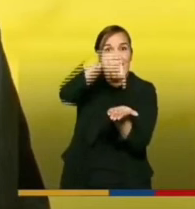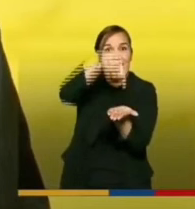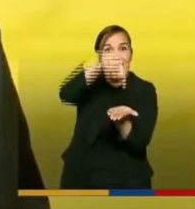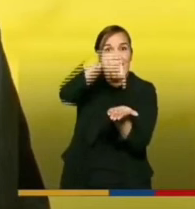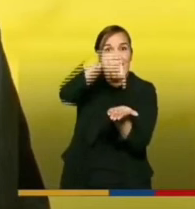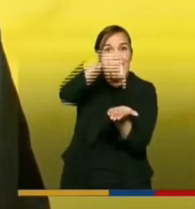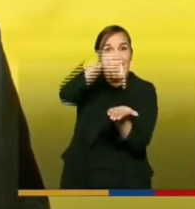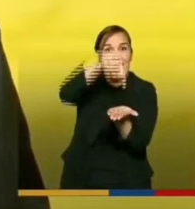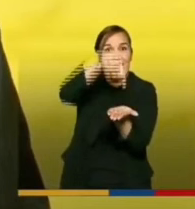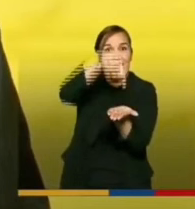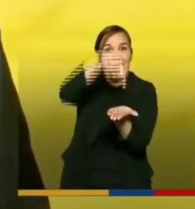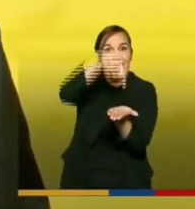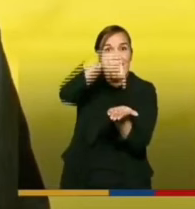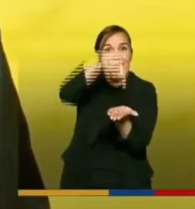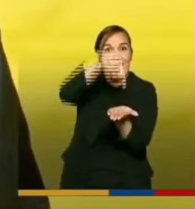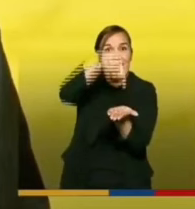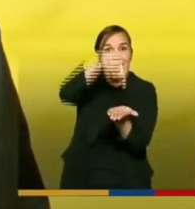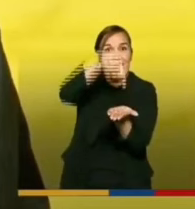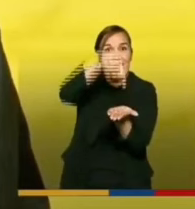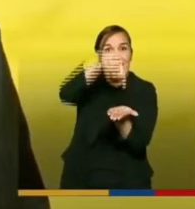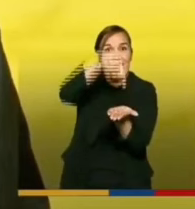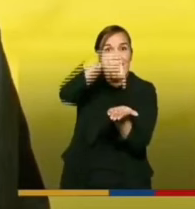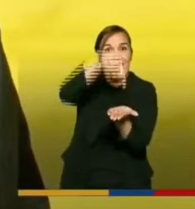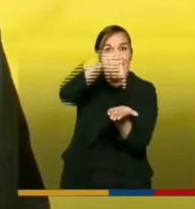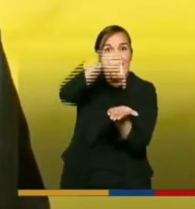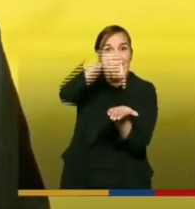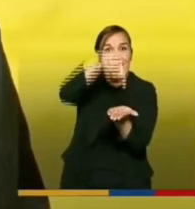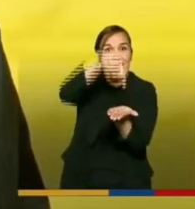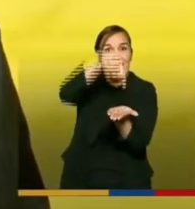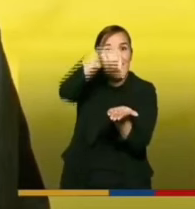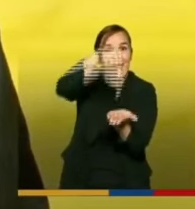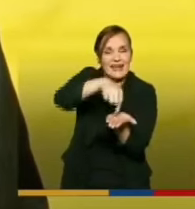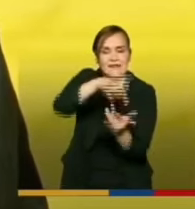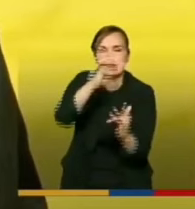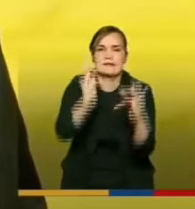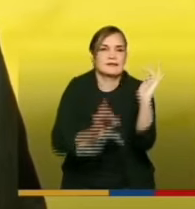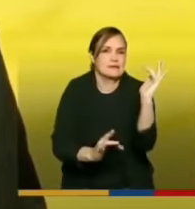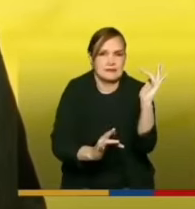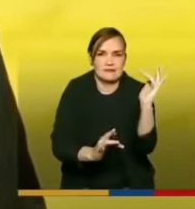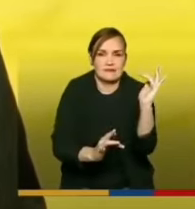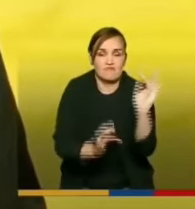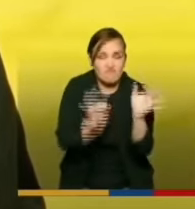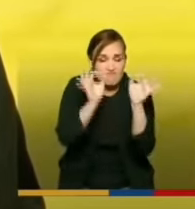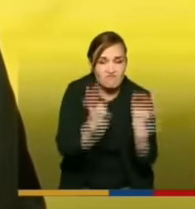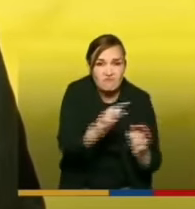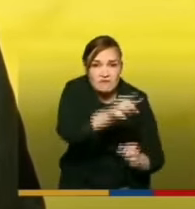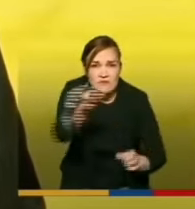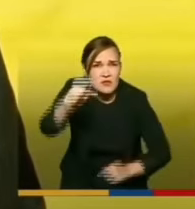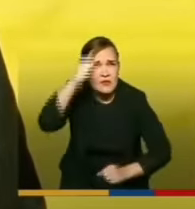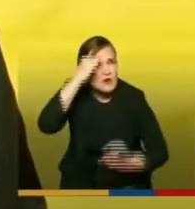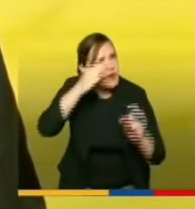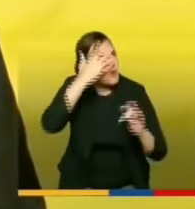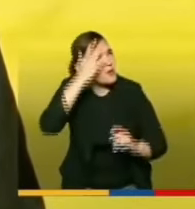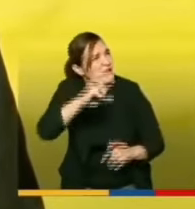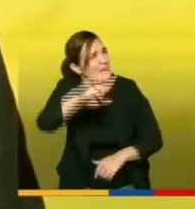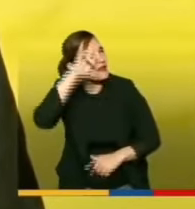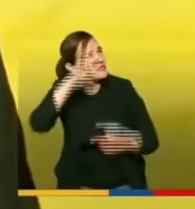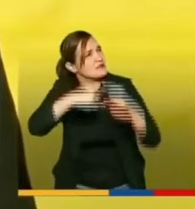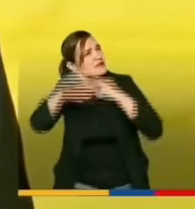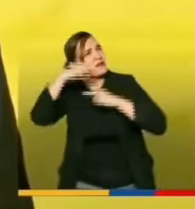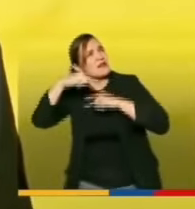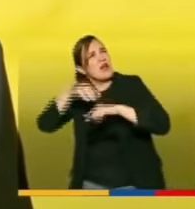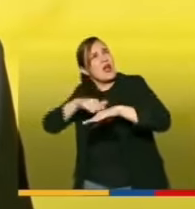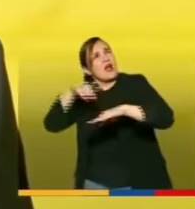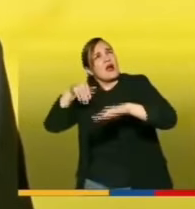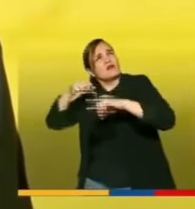falacia grande con un hueco inmenso realmente enfrentarlo tenemos que hacer